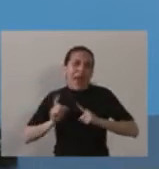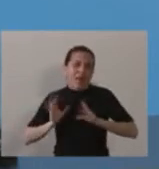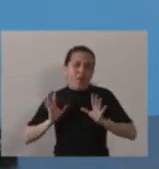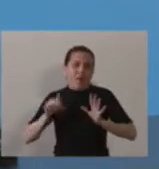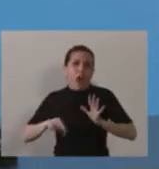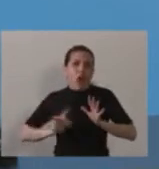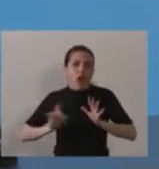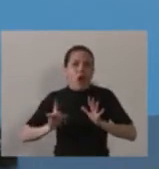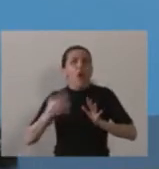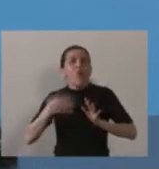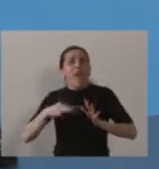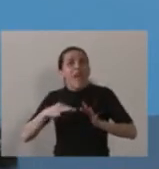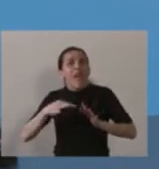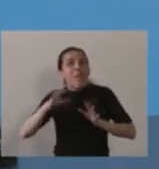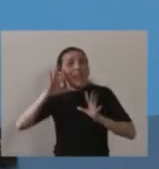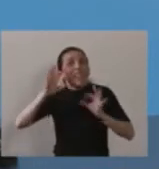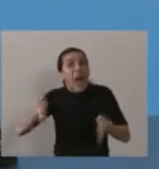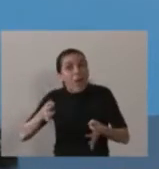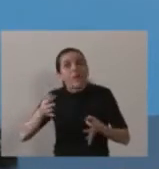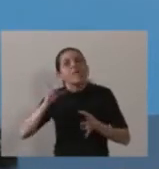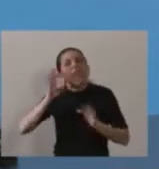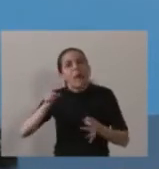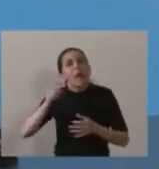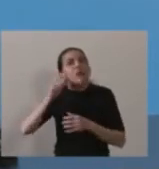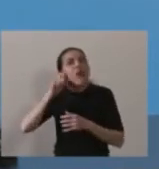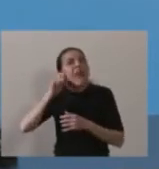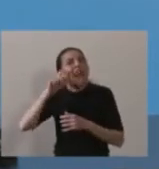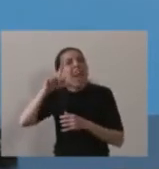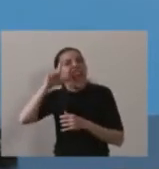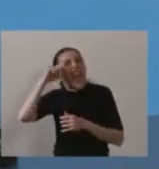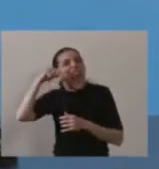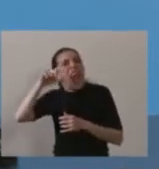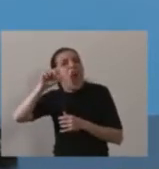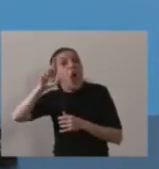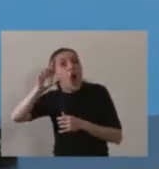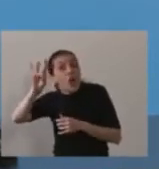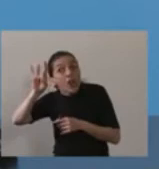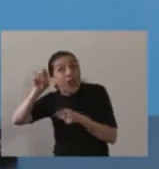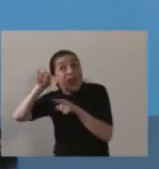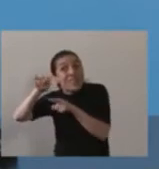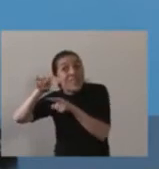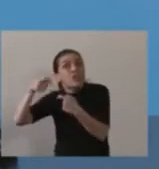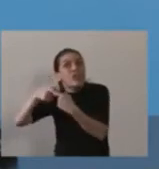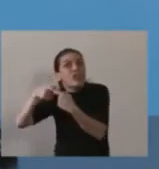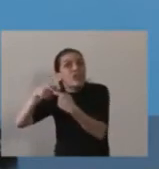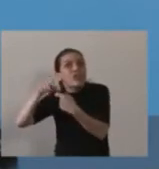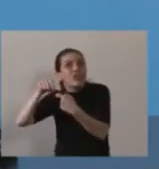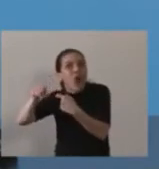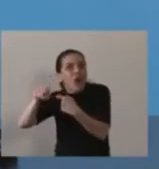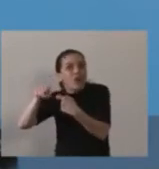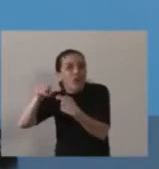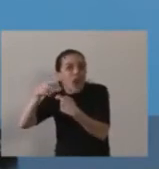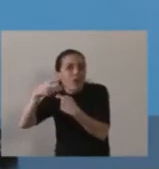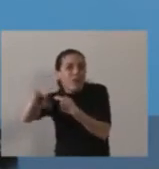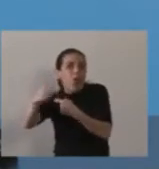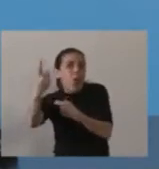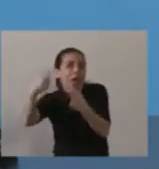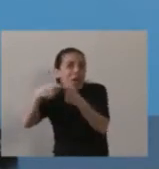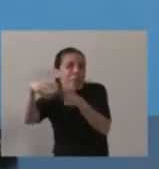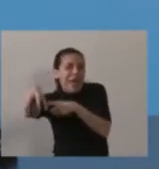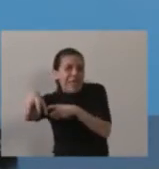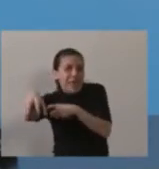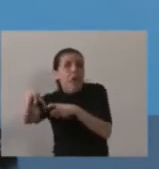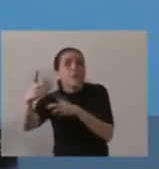que conocer la situación, sabemos que Glencore es socio del grupo en una empresa. Pero bueno,